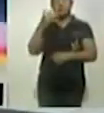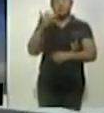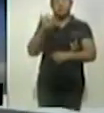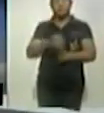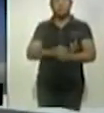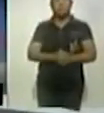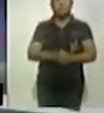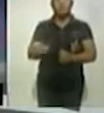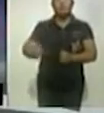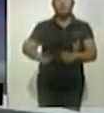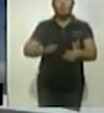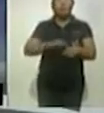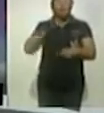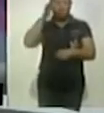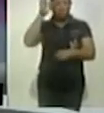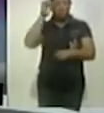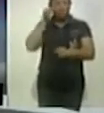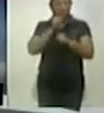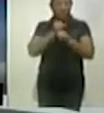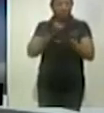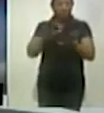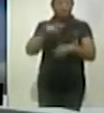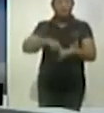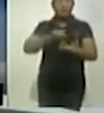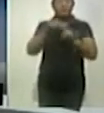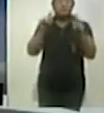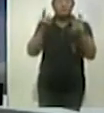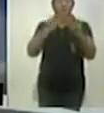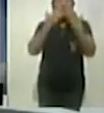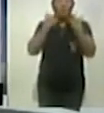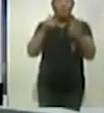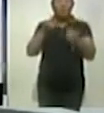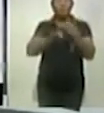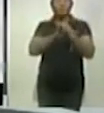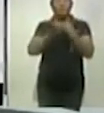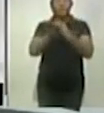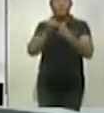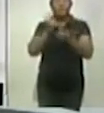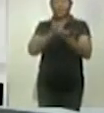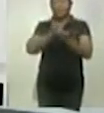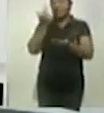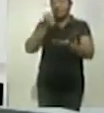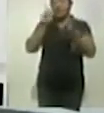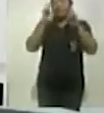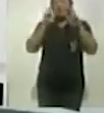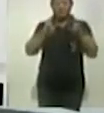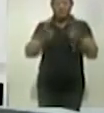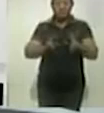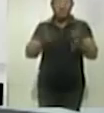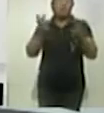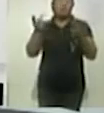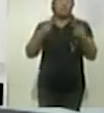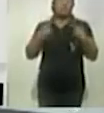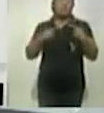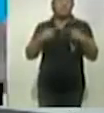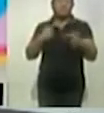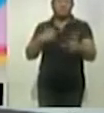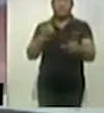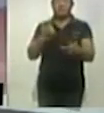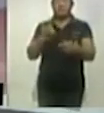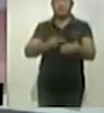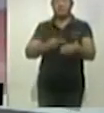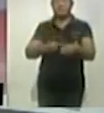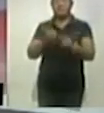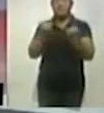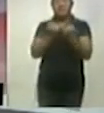Informa gobernador Marco Mena que en Tlaxcala no se registran afectaciones ni personas lesionadas. También le tendremos un informe